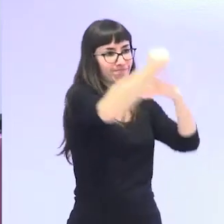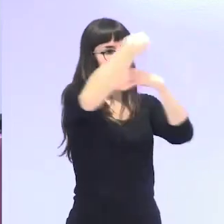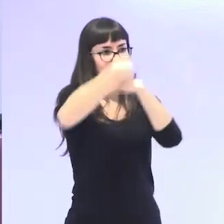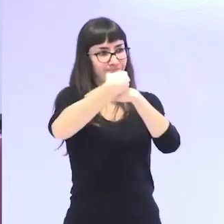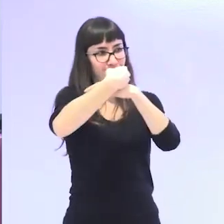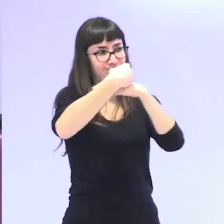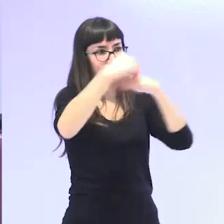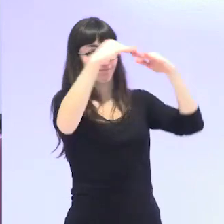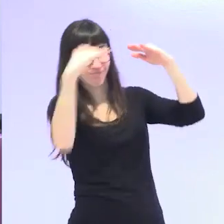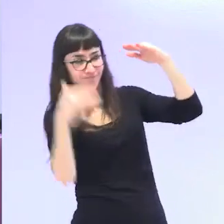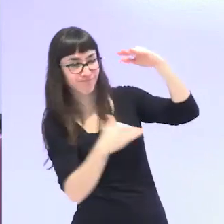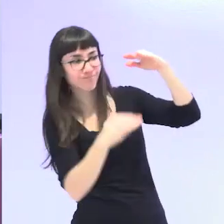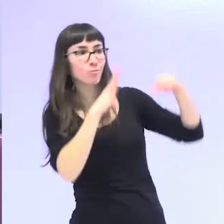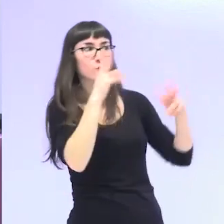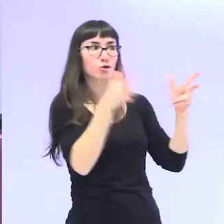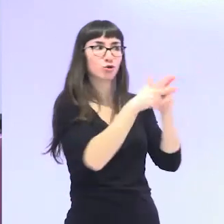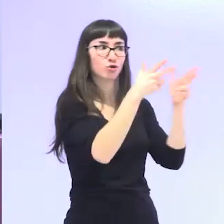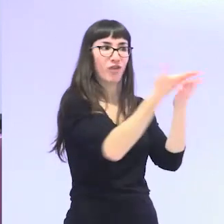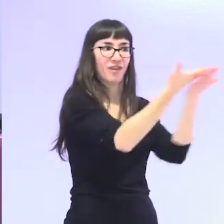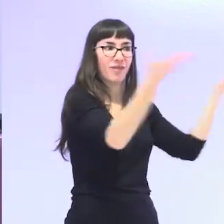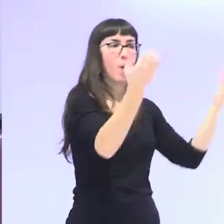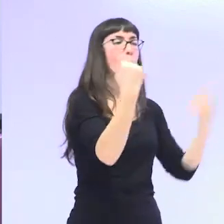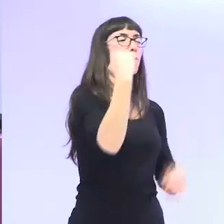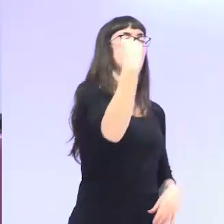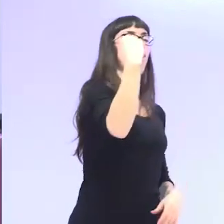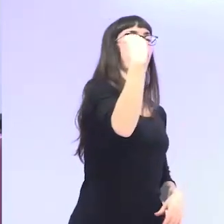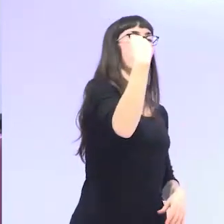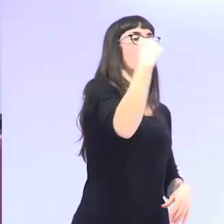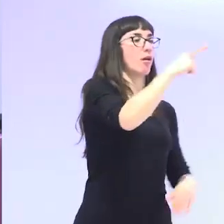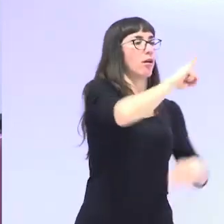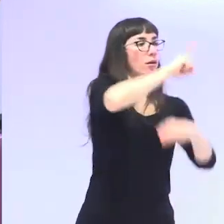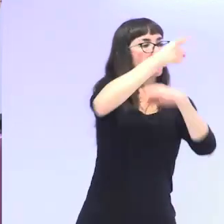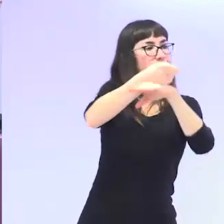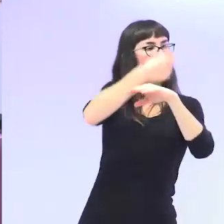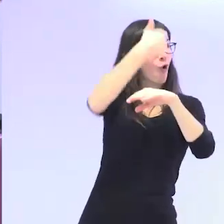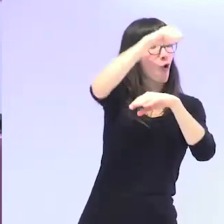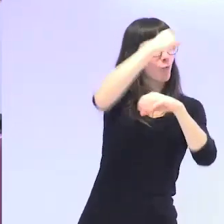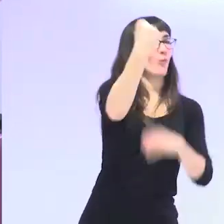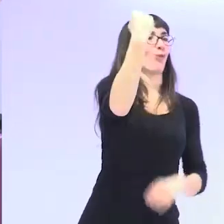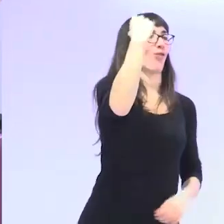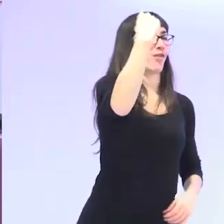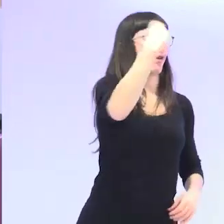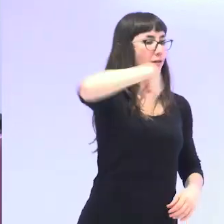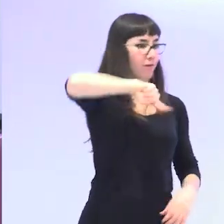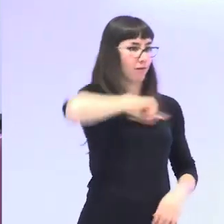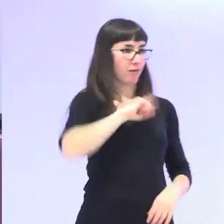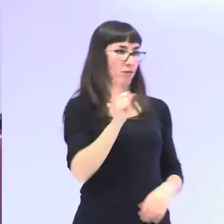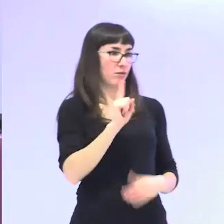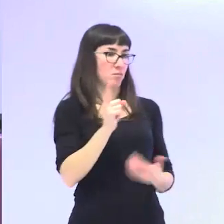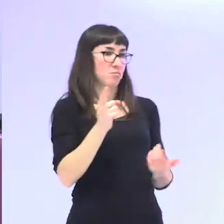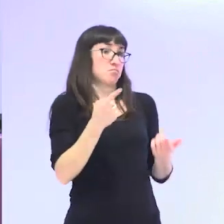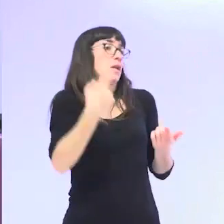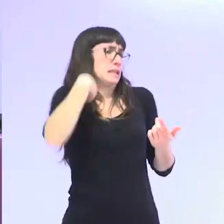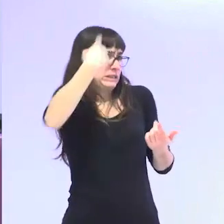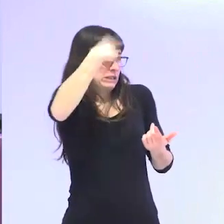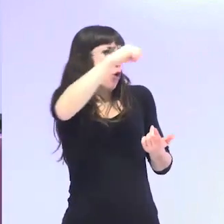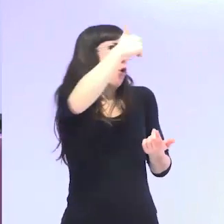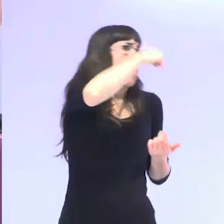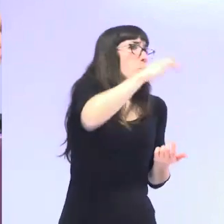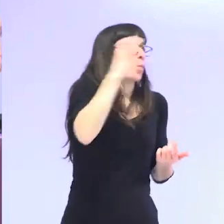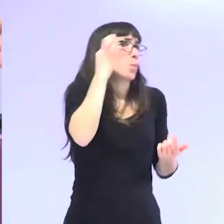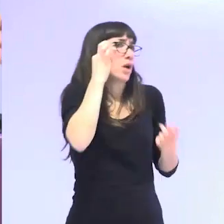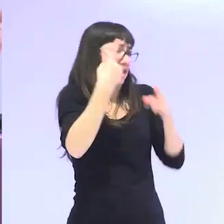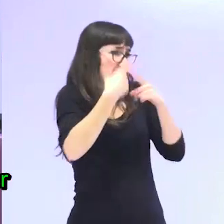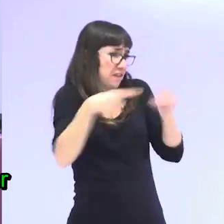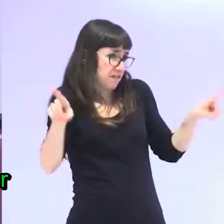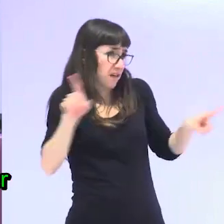género. Esa es la diferencia. El que seamos diferentes somos diferentes todas las que estamos aquí. Los hombres y las mujeres somos mucho más parecidos